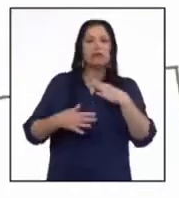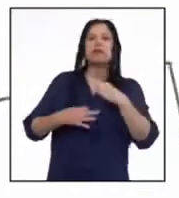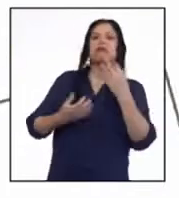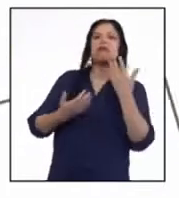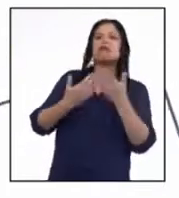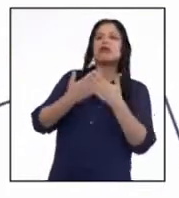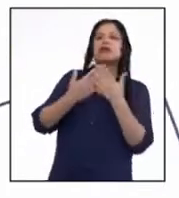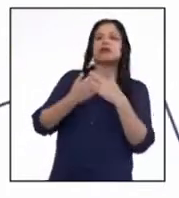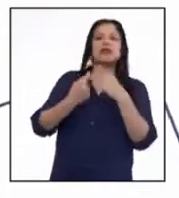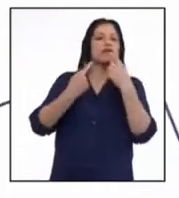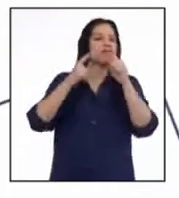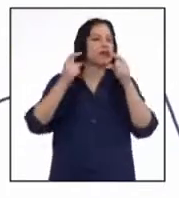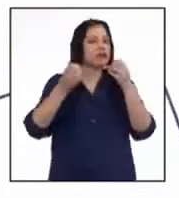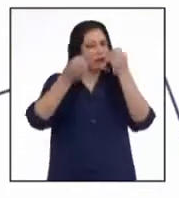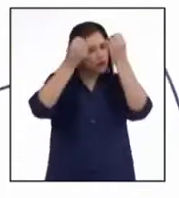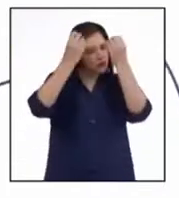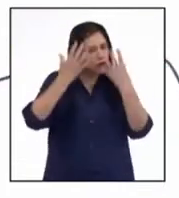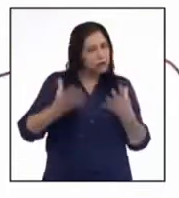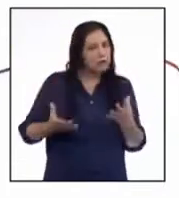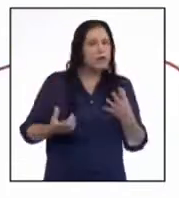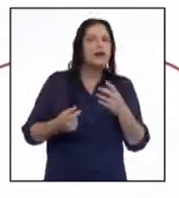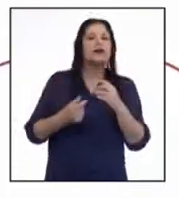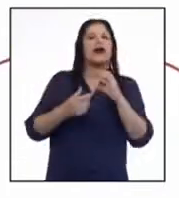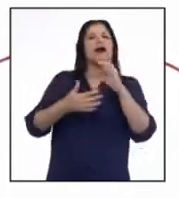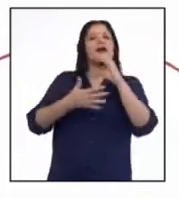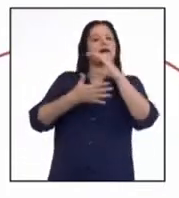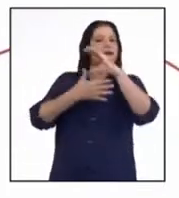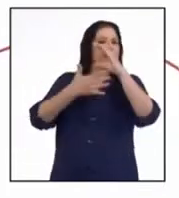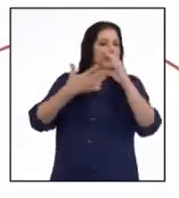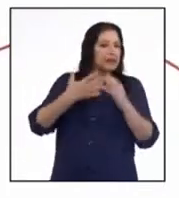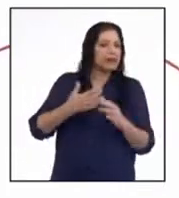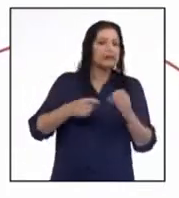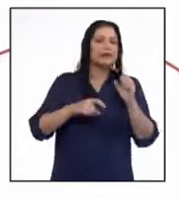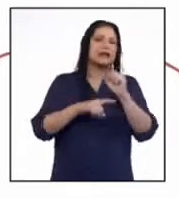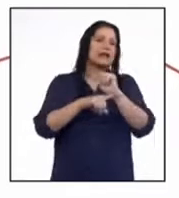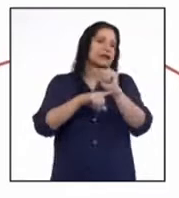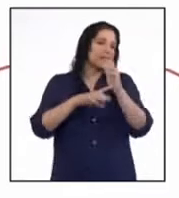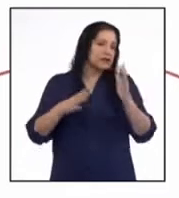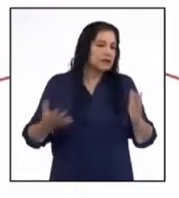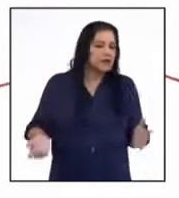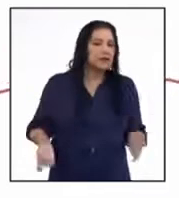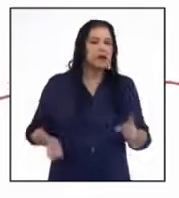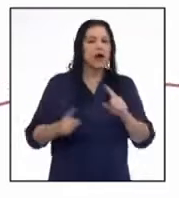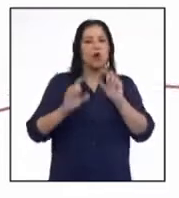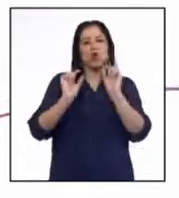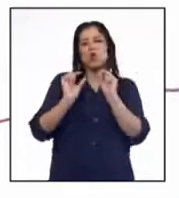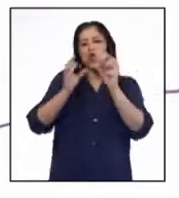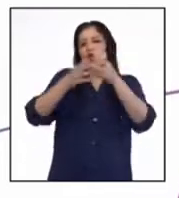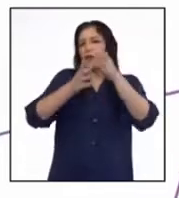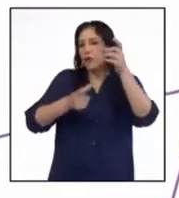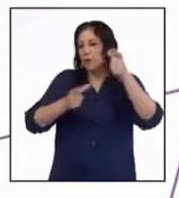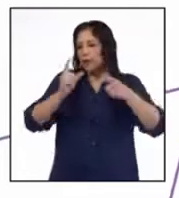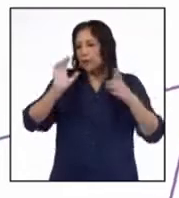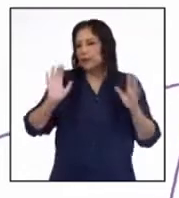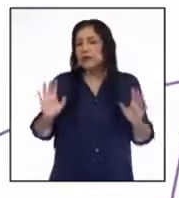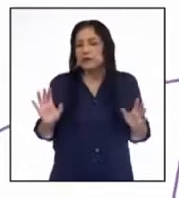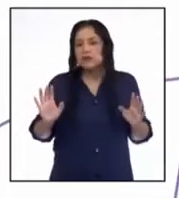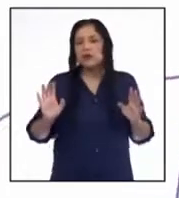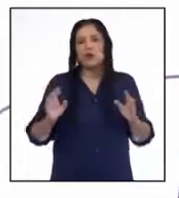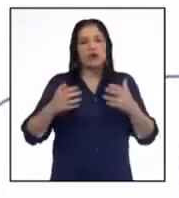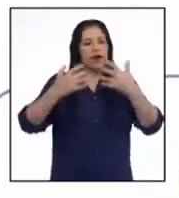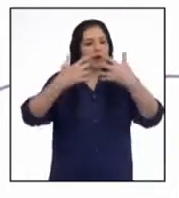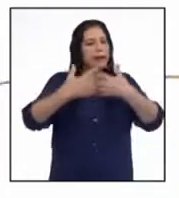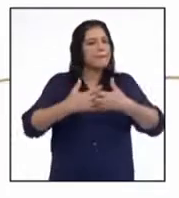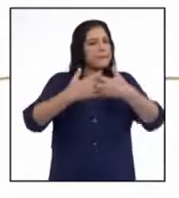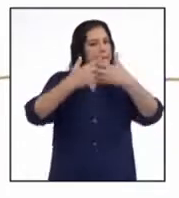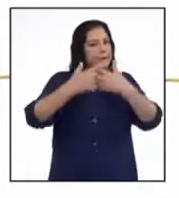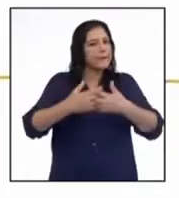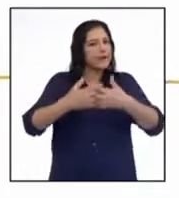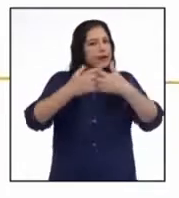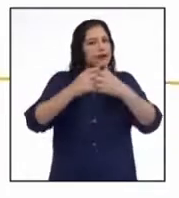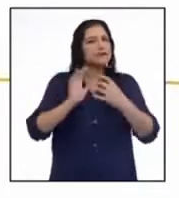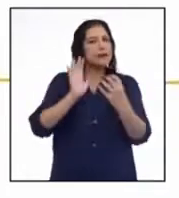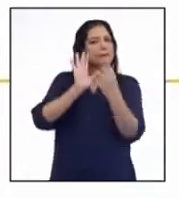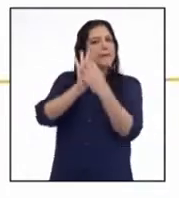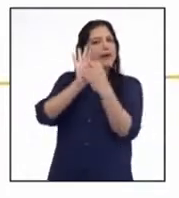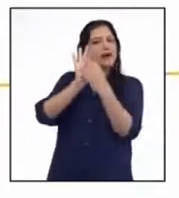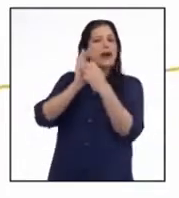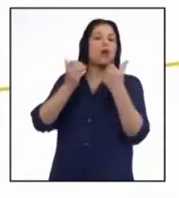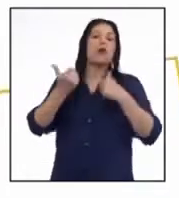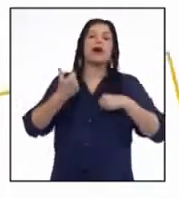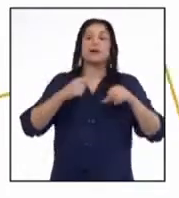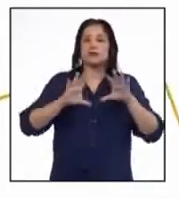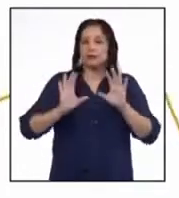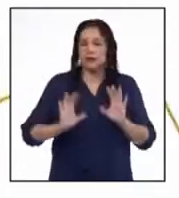diversos datos, atributos y cualidades asociados a un grupo de personas, empresa, marca o